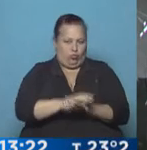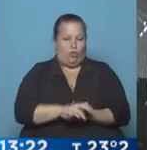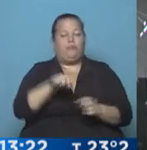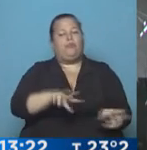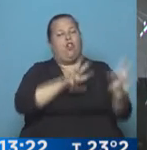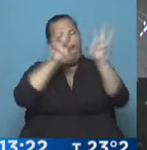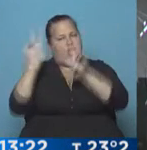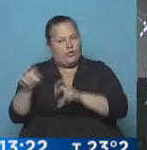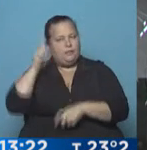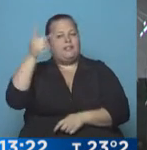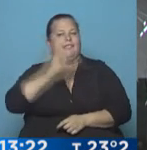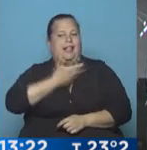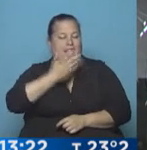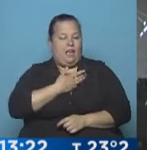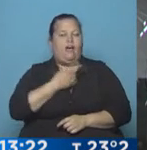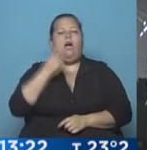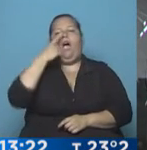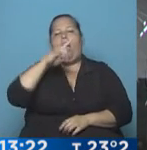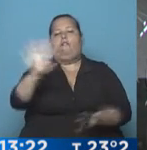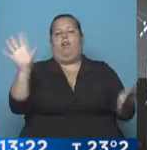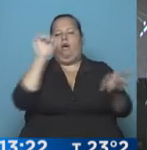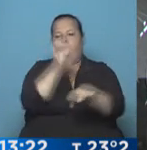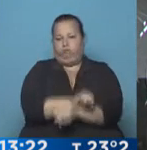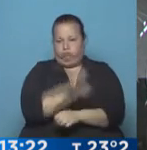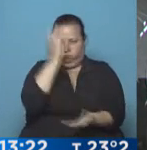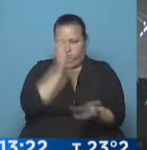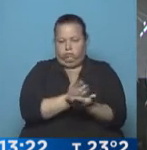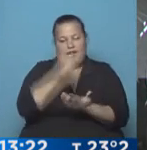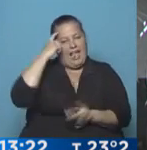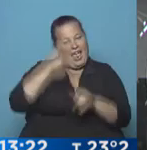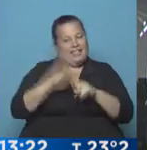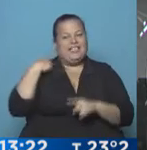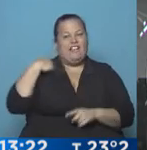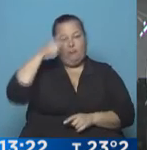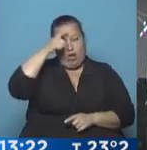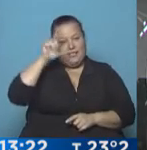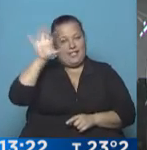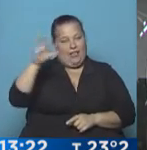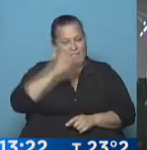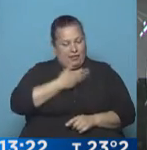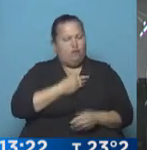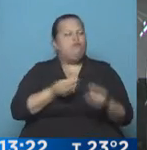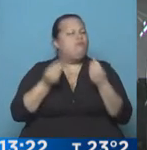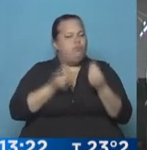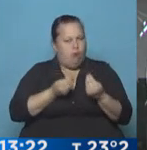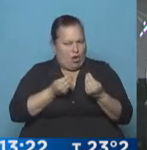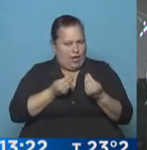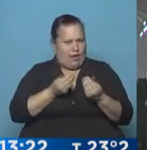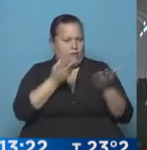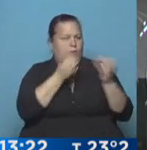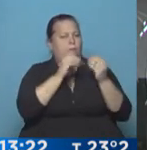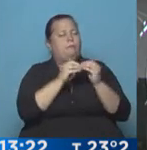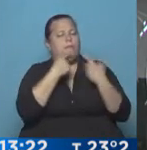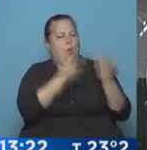Cambiamos de tema, nos vamos a Santa Fe. Finalmente fue condenado el exjefe de la Policía Provincial. ¿Por qué, Emilio